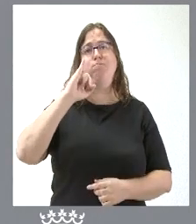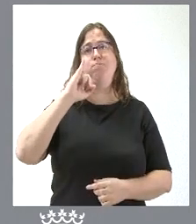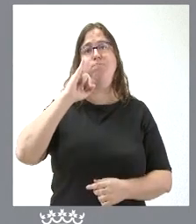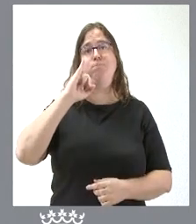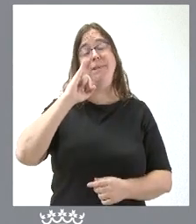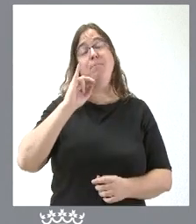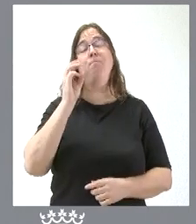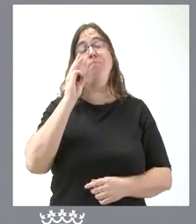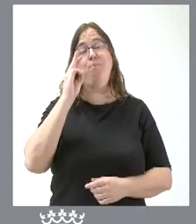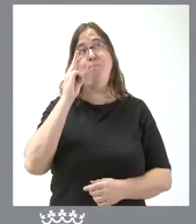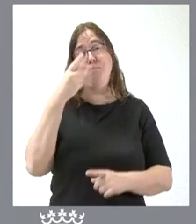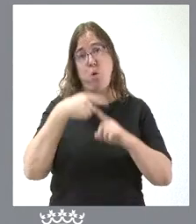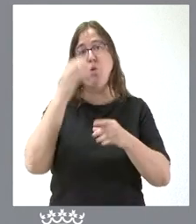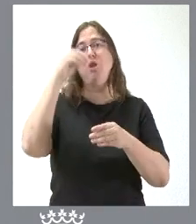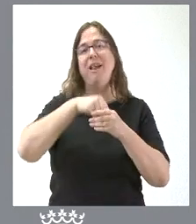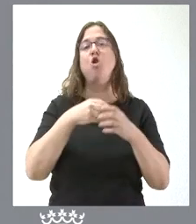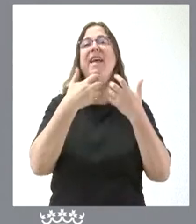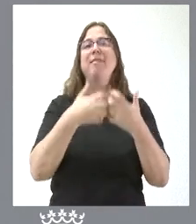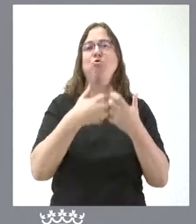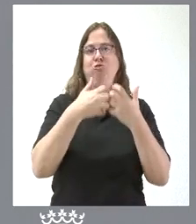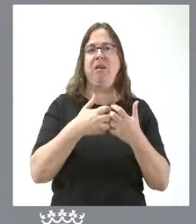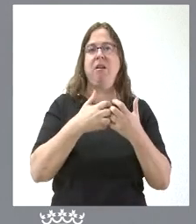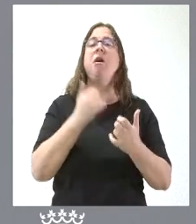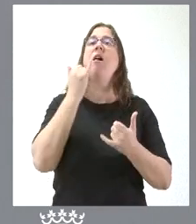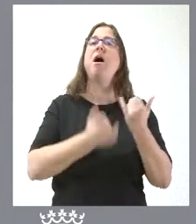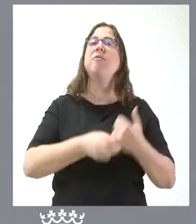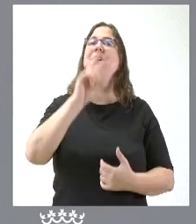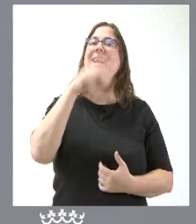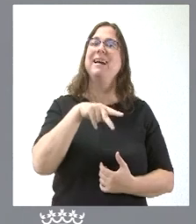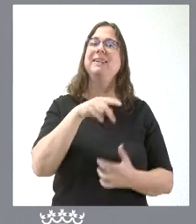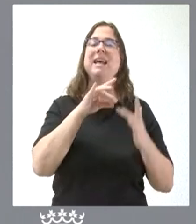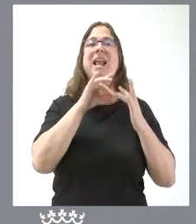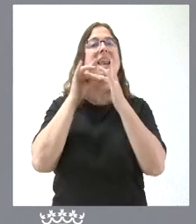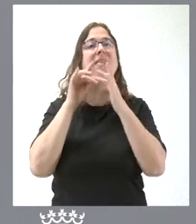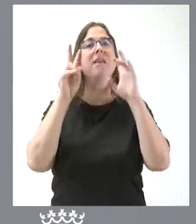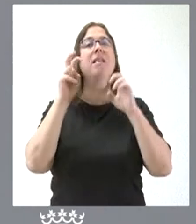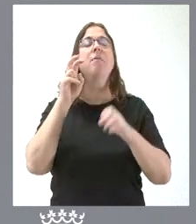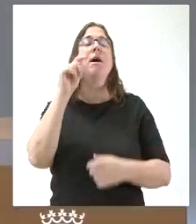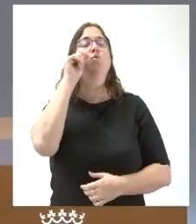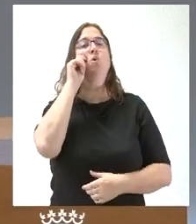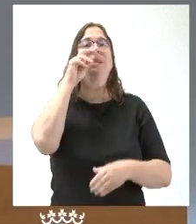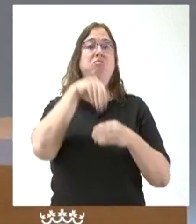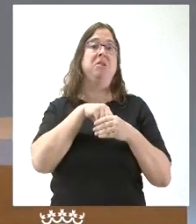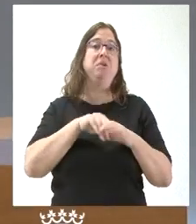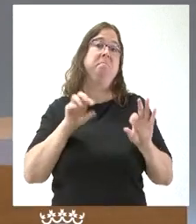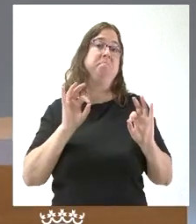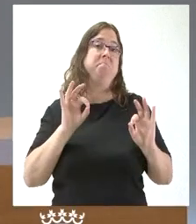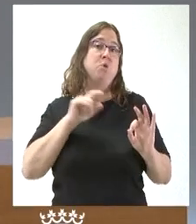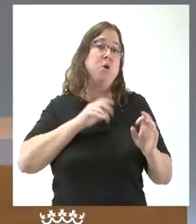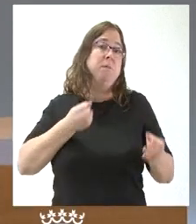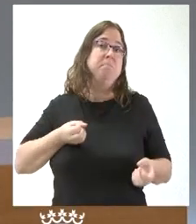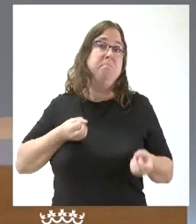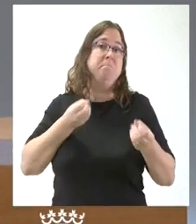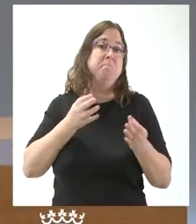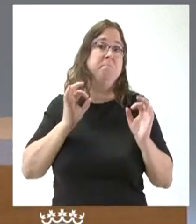industrial y finalmente es la comunidad líder en turismo de interior. Y esto es un poco lo que les podía decir en esta